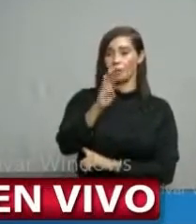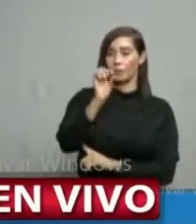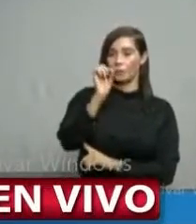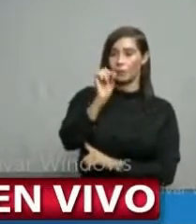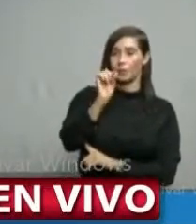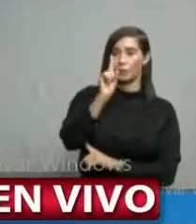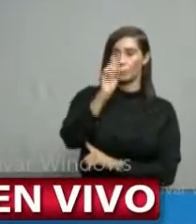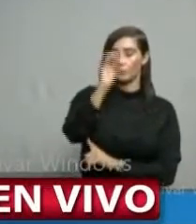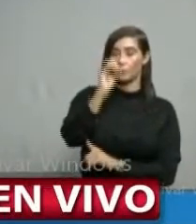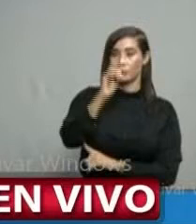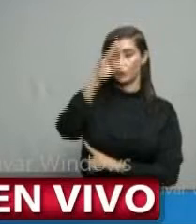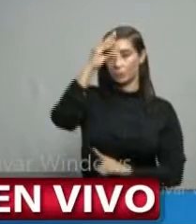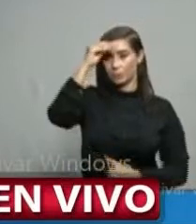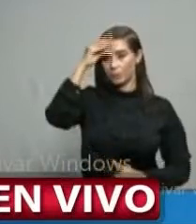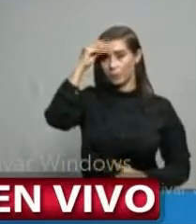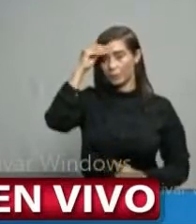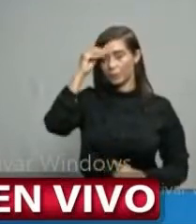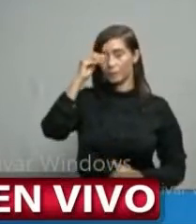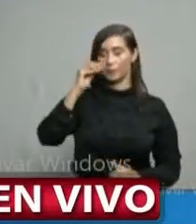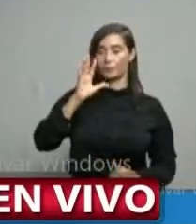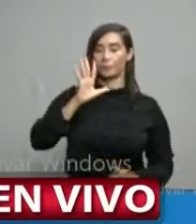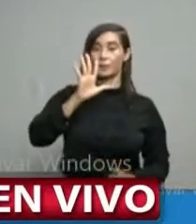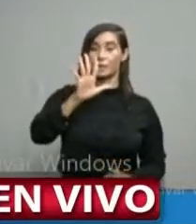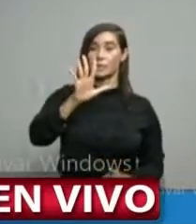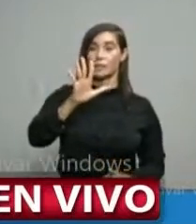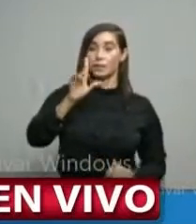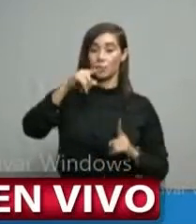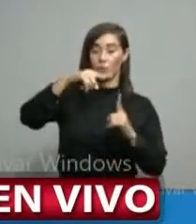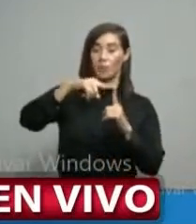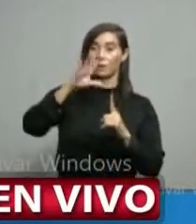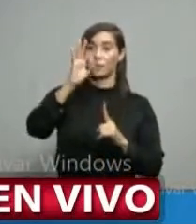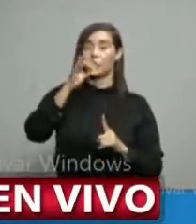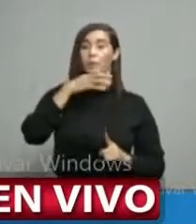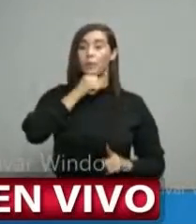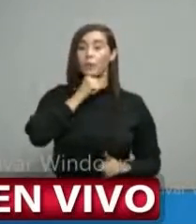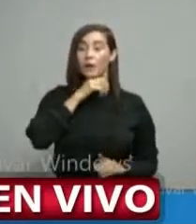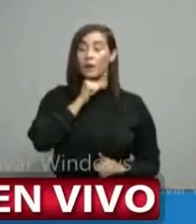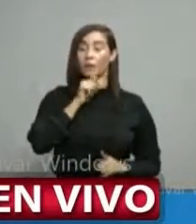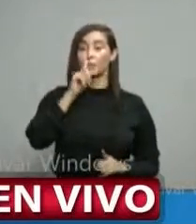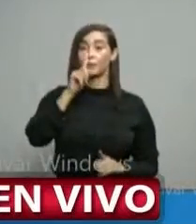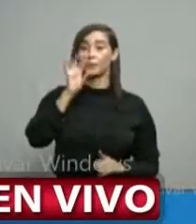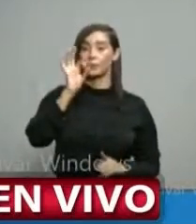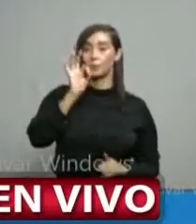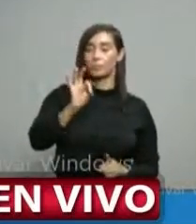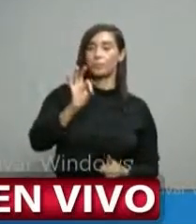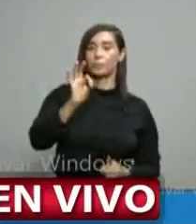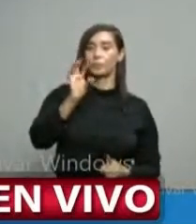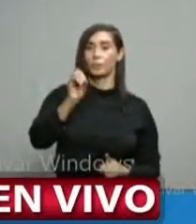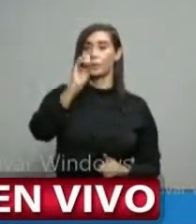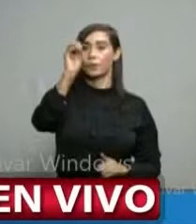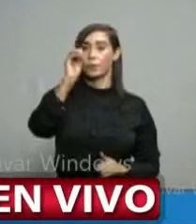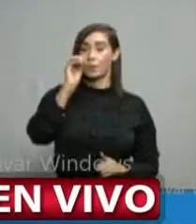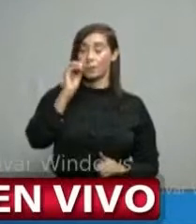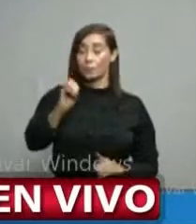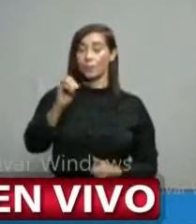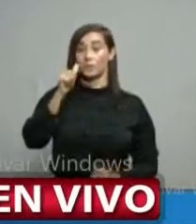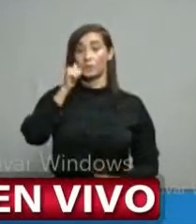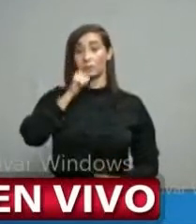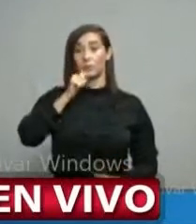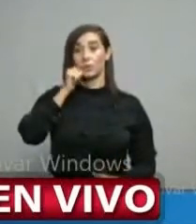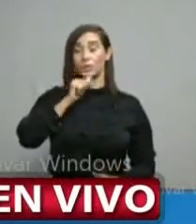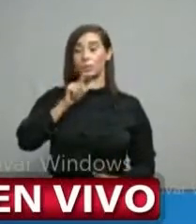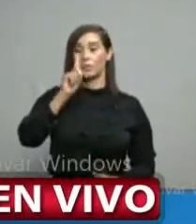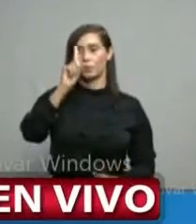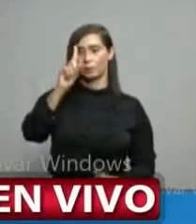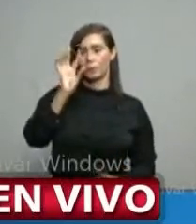% masculino, de 5 a 9 años 1.9% femenino,